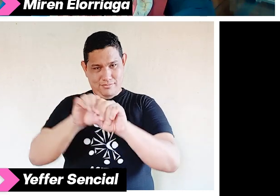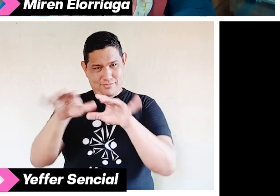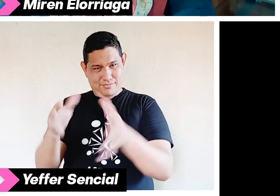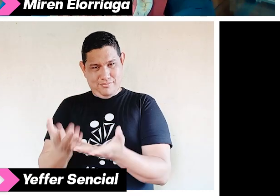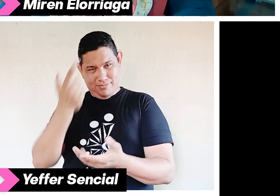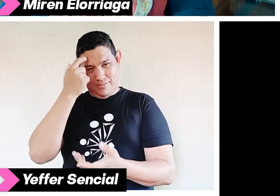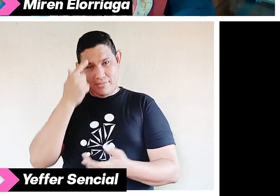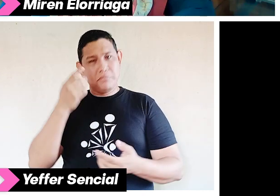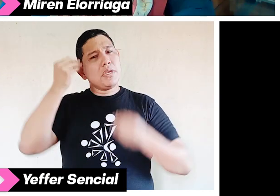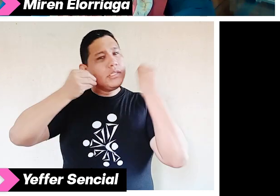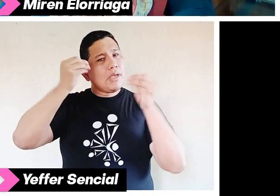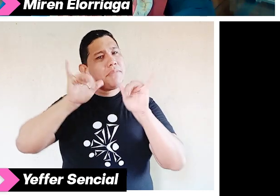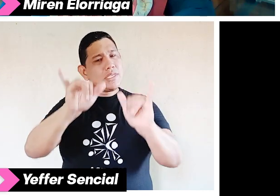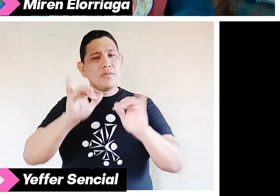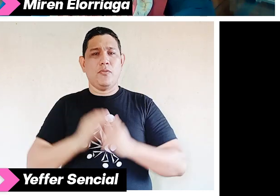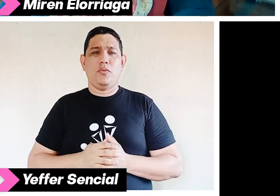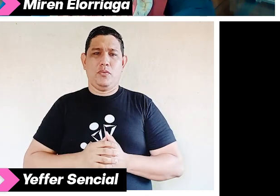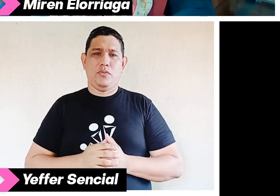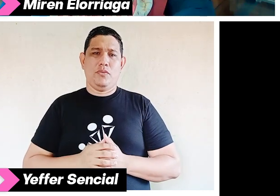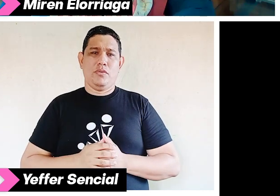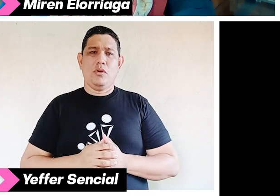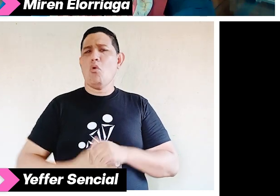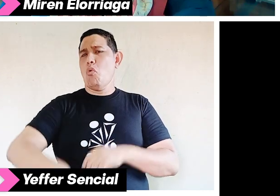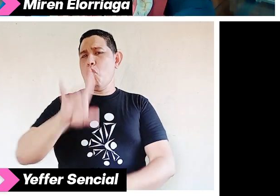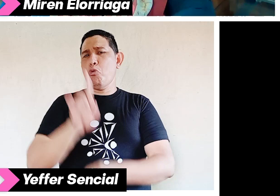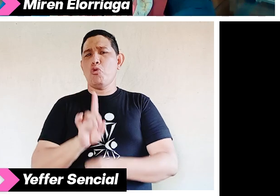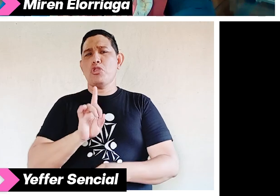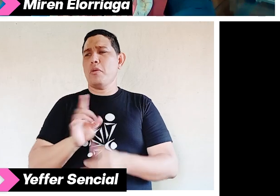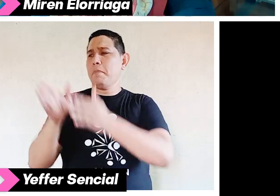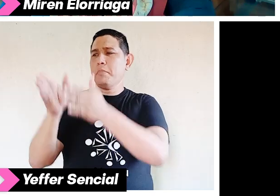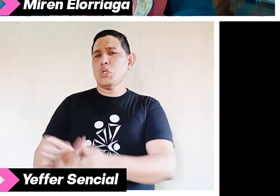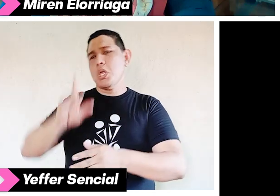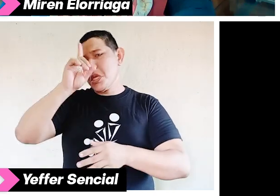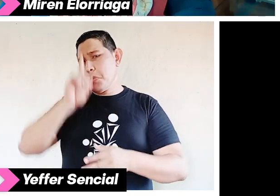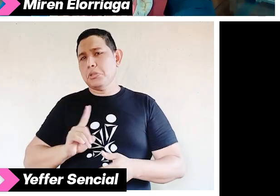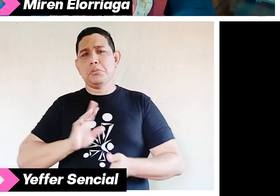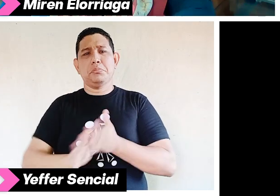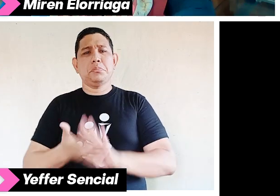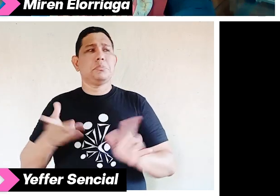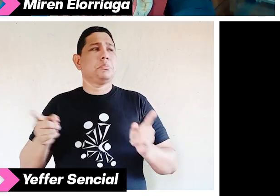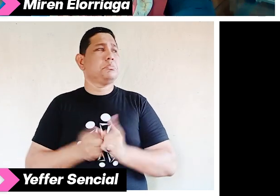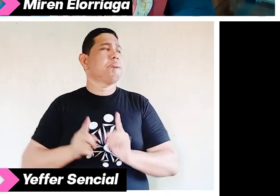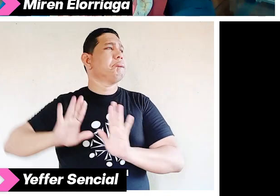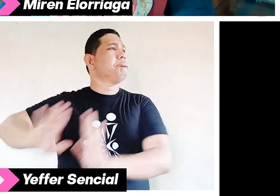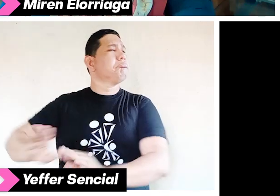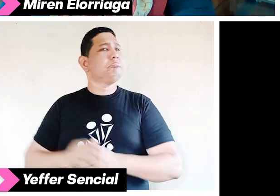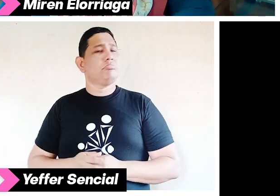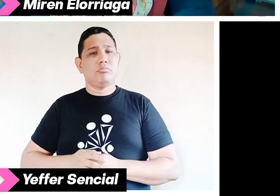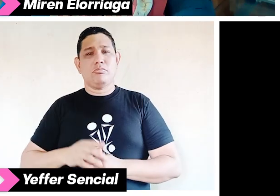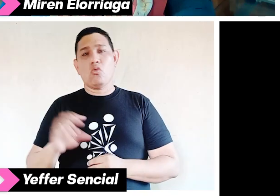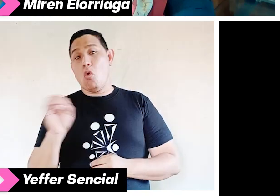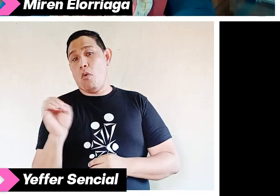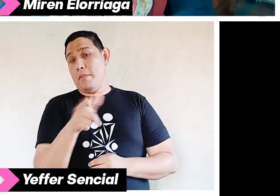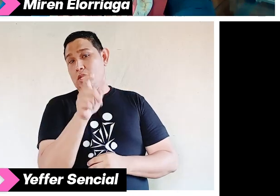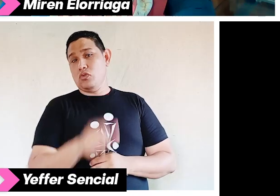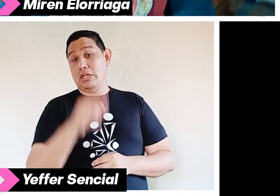pensar en eso. Y que no solamente es pensar en una persona con discapacidad, sino sencillamente en una persona que puede tener una visión